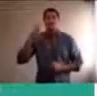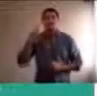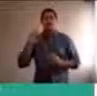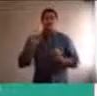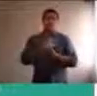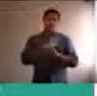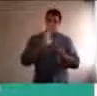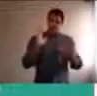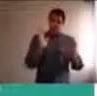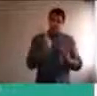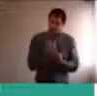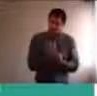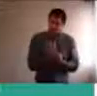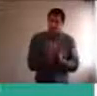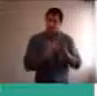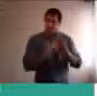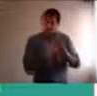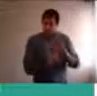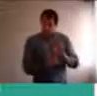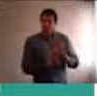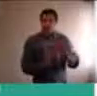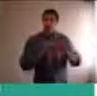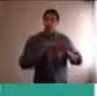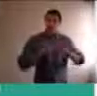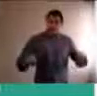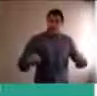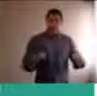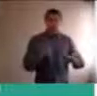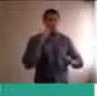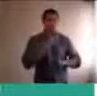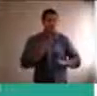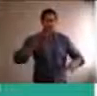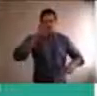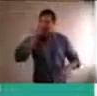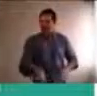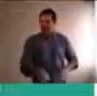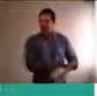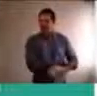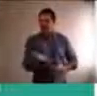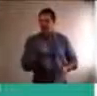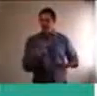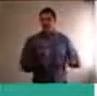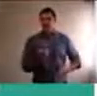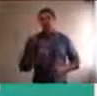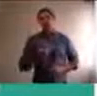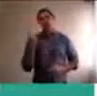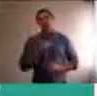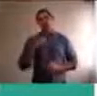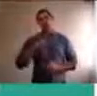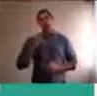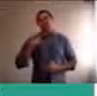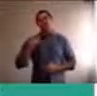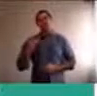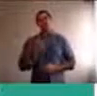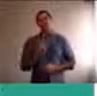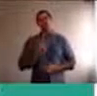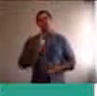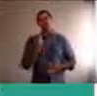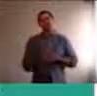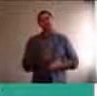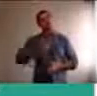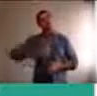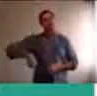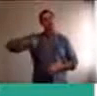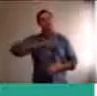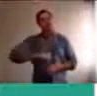claros, y los chicos saben, qué es lo que tienen que hacer, uno no tiene que repetir, 20 veces, y entonces, llegar a un punto, en donde ya, todo se